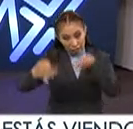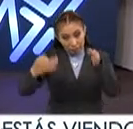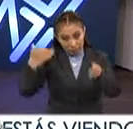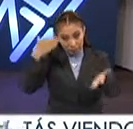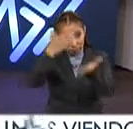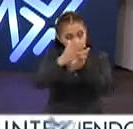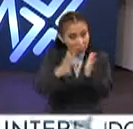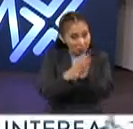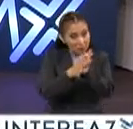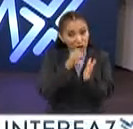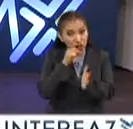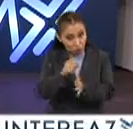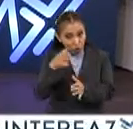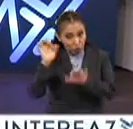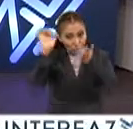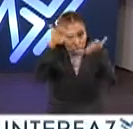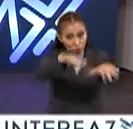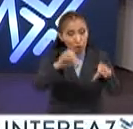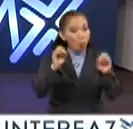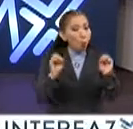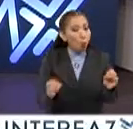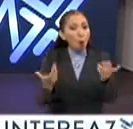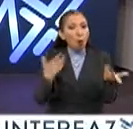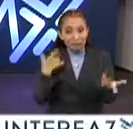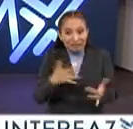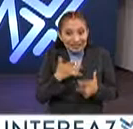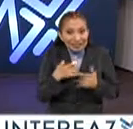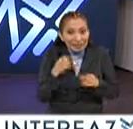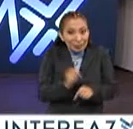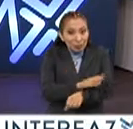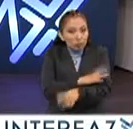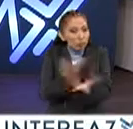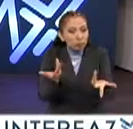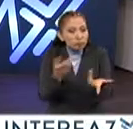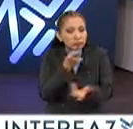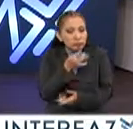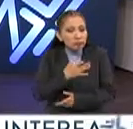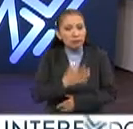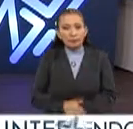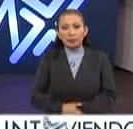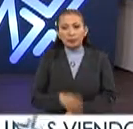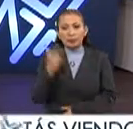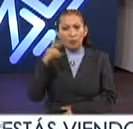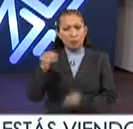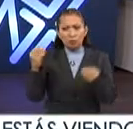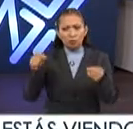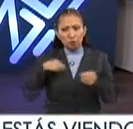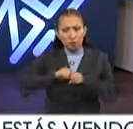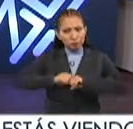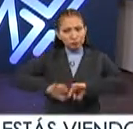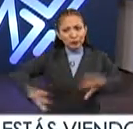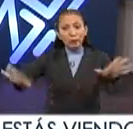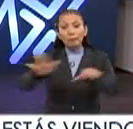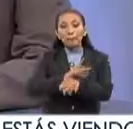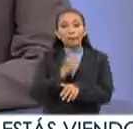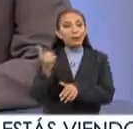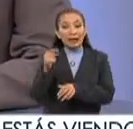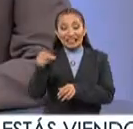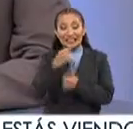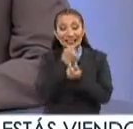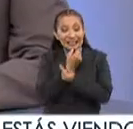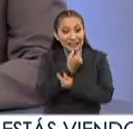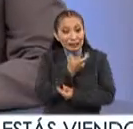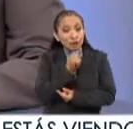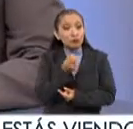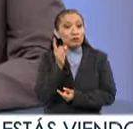participado los niños? ¿Qué tan entusiasmados están con esta oportunidad? Bueno, pues, sin duda el boda permea muchísimo porque finalmente niñas,